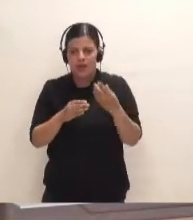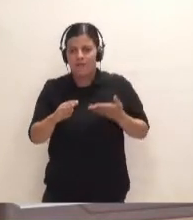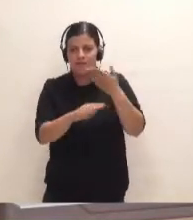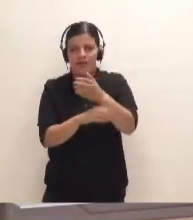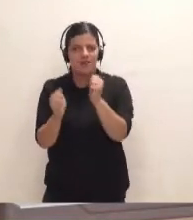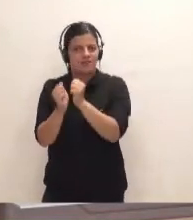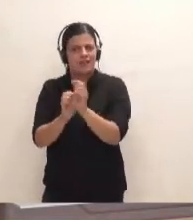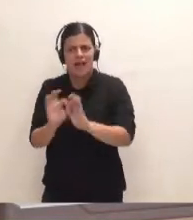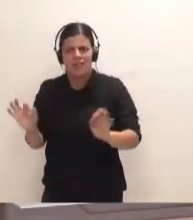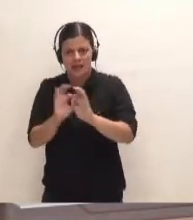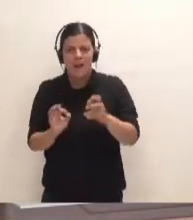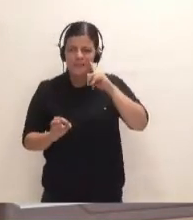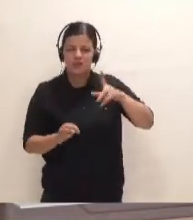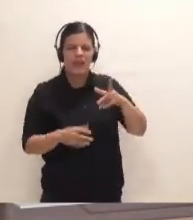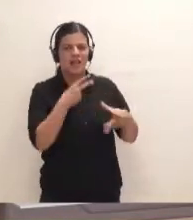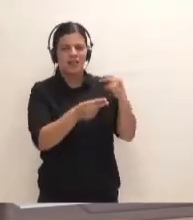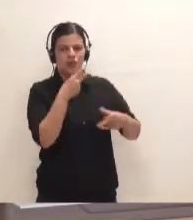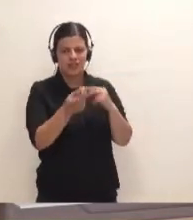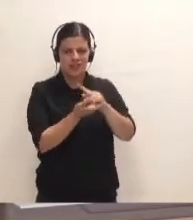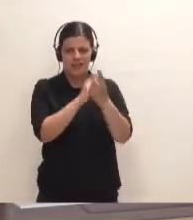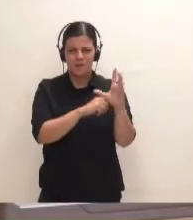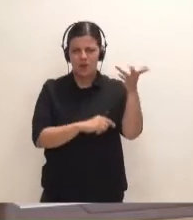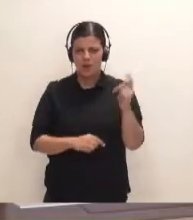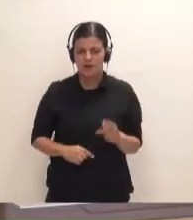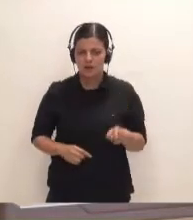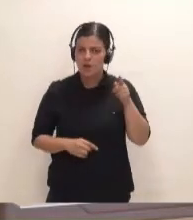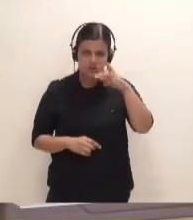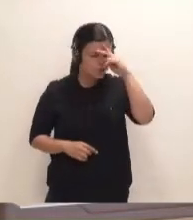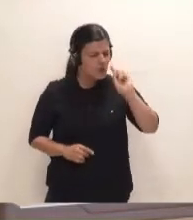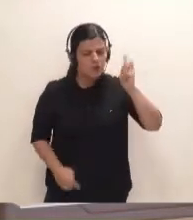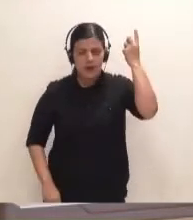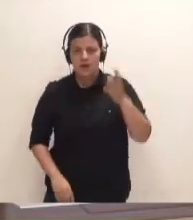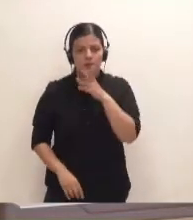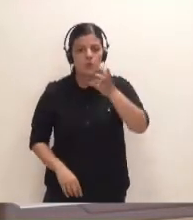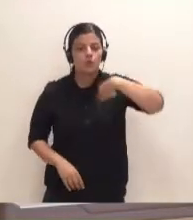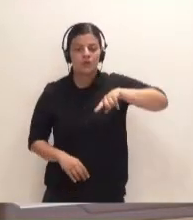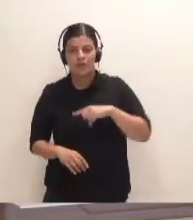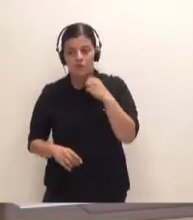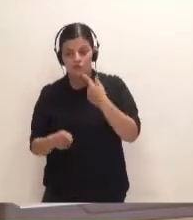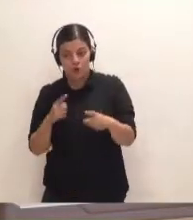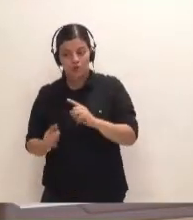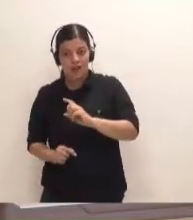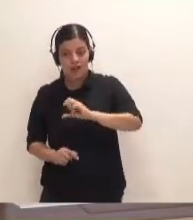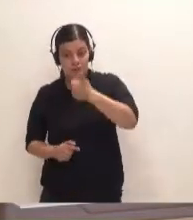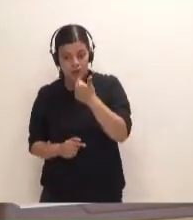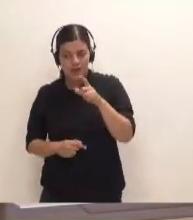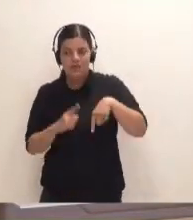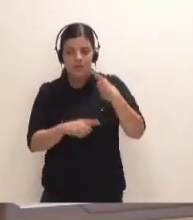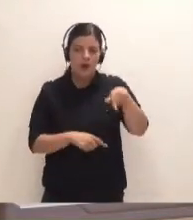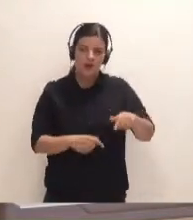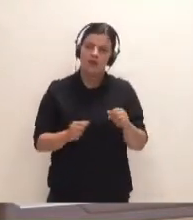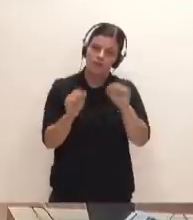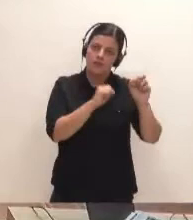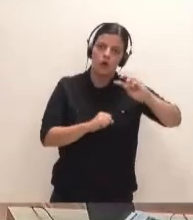una cosa? Parecen ustedes negacionistas del cambio climático. ¿Qué es lo que más preocupa? Aprueban una cosa y después aquí defienden Voy a concluir.